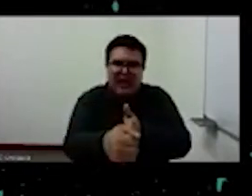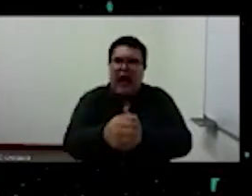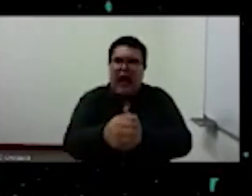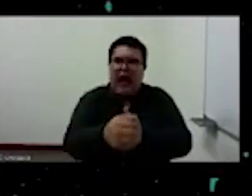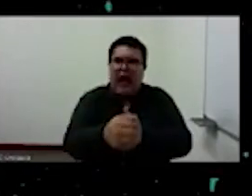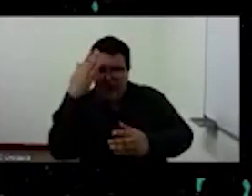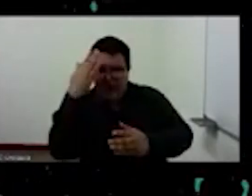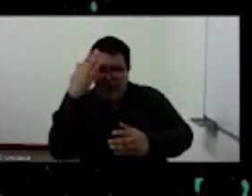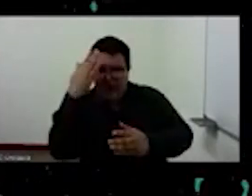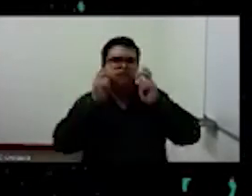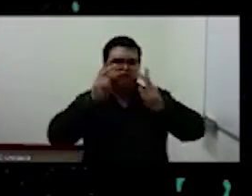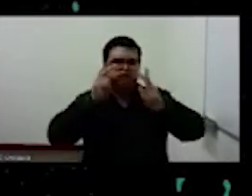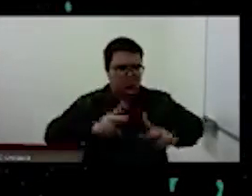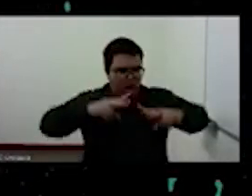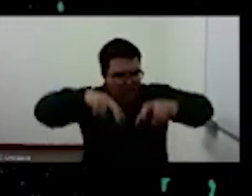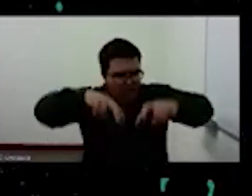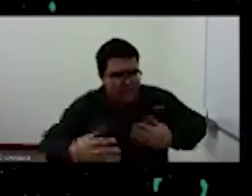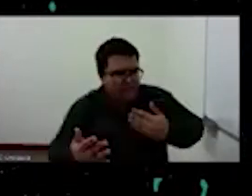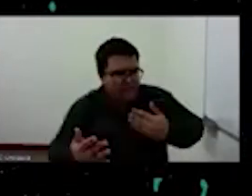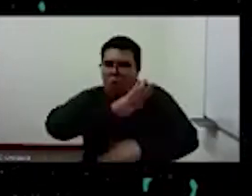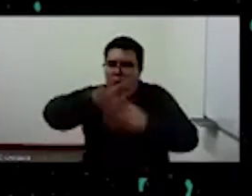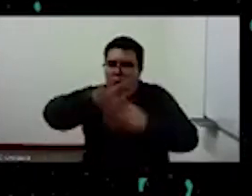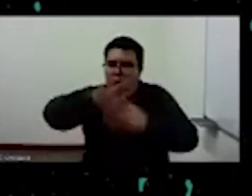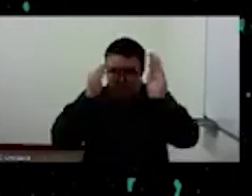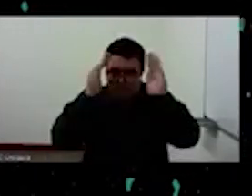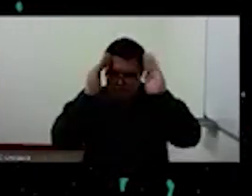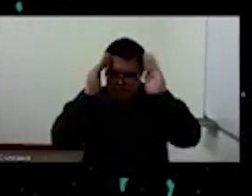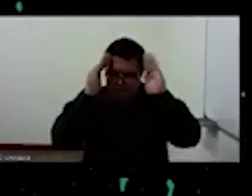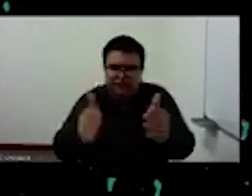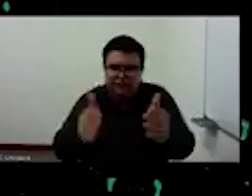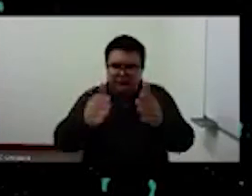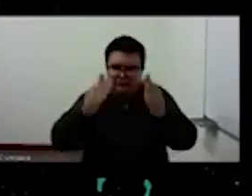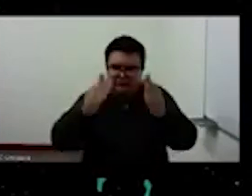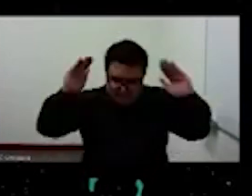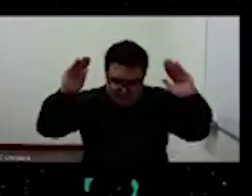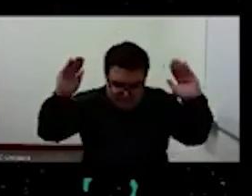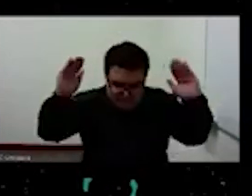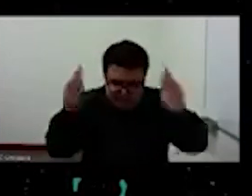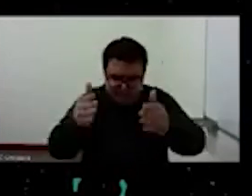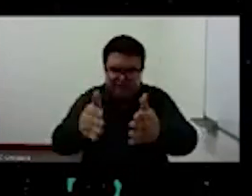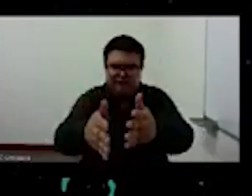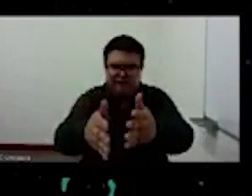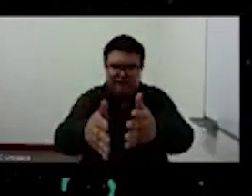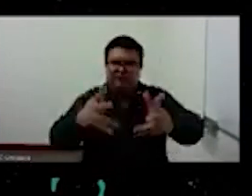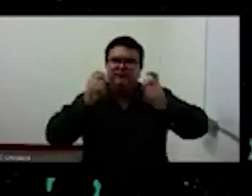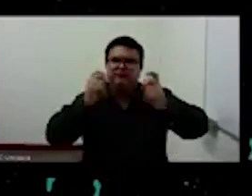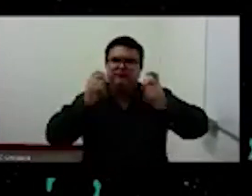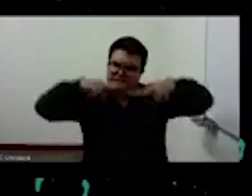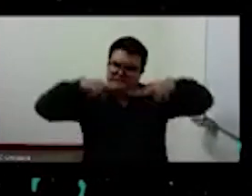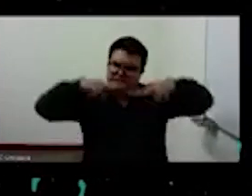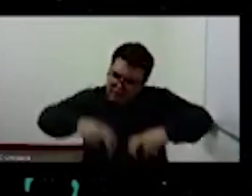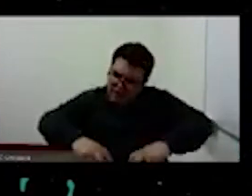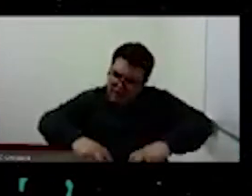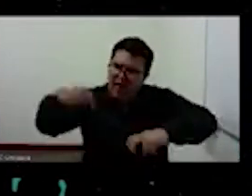de todo el esfuerzo que llamamos